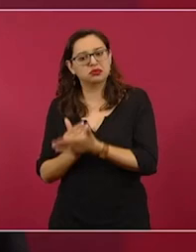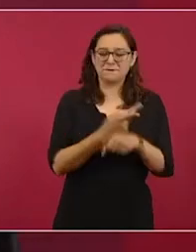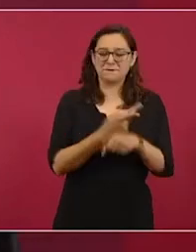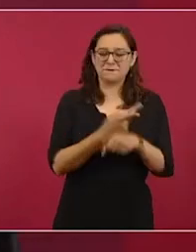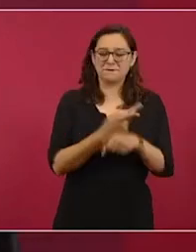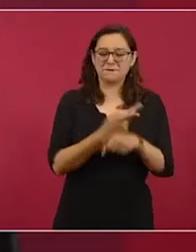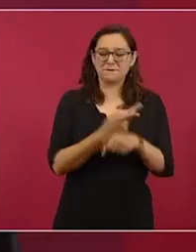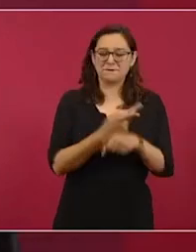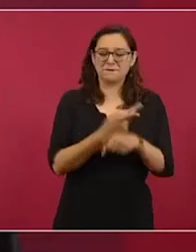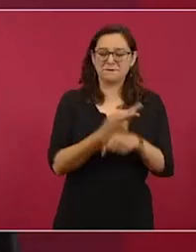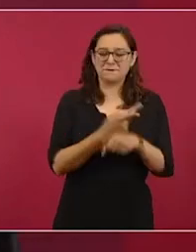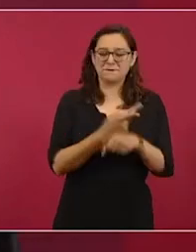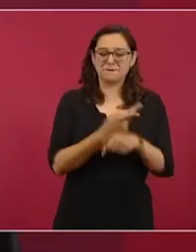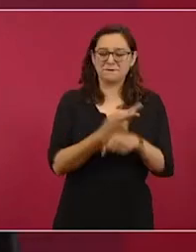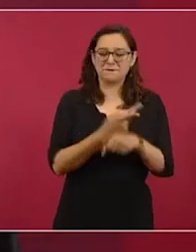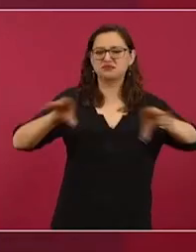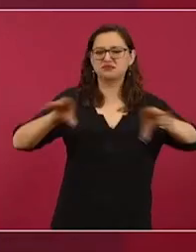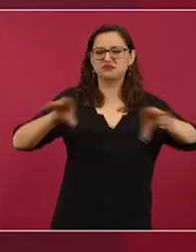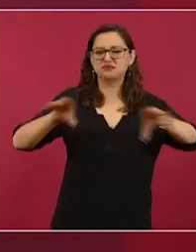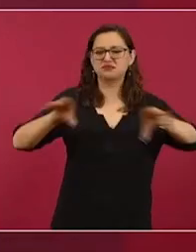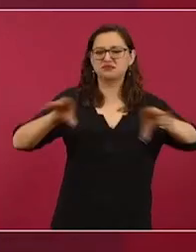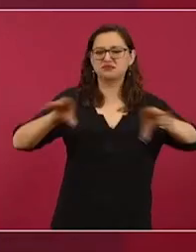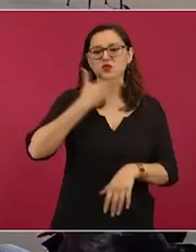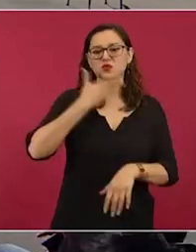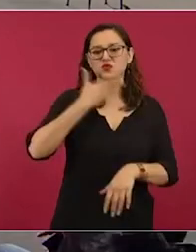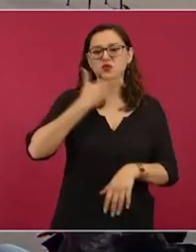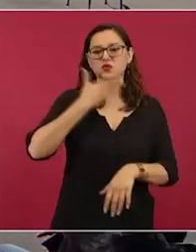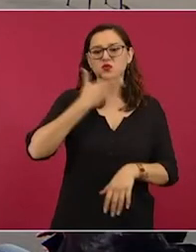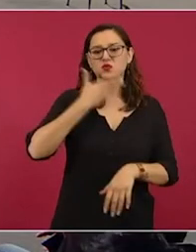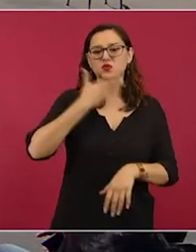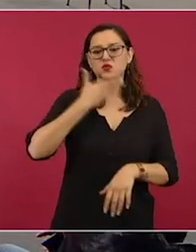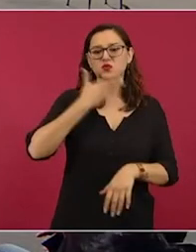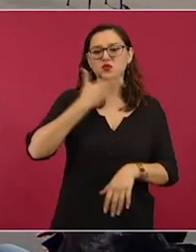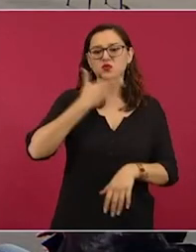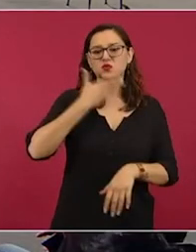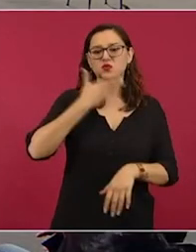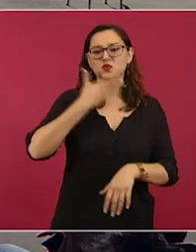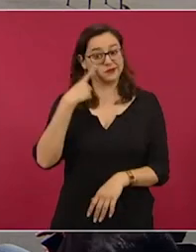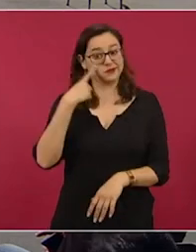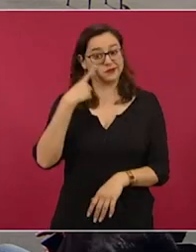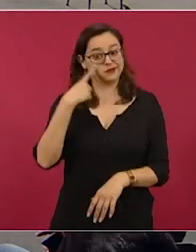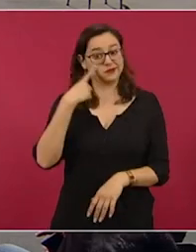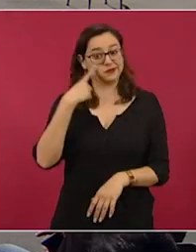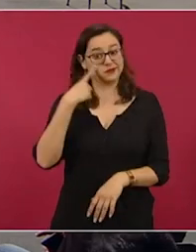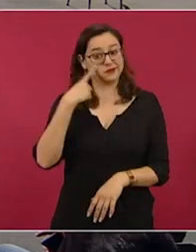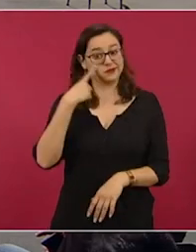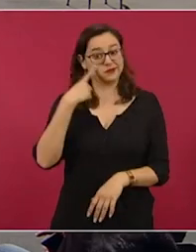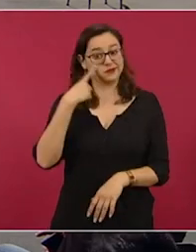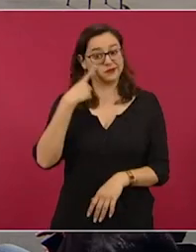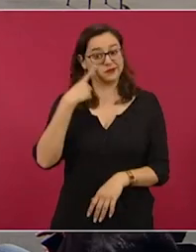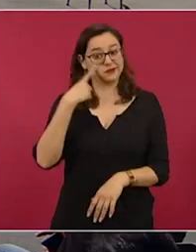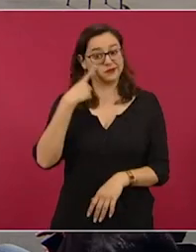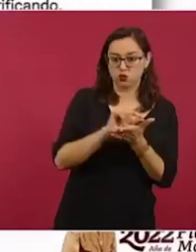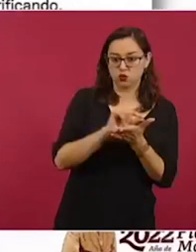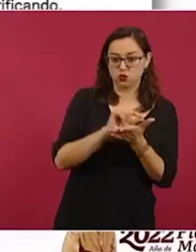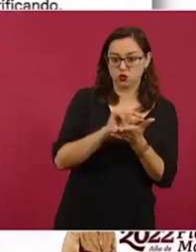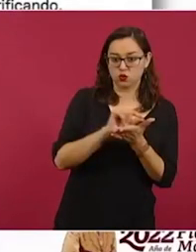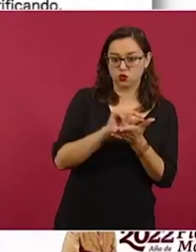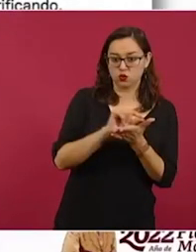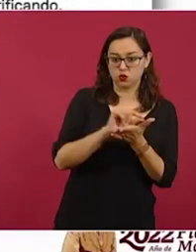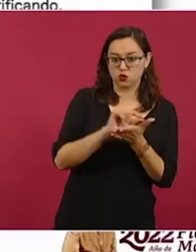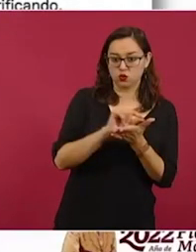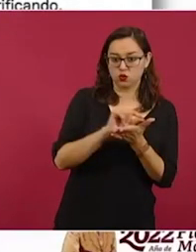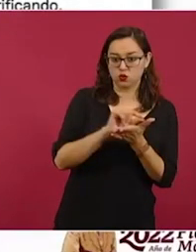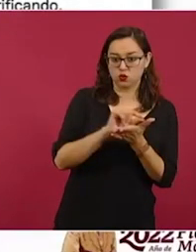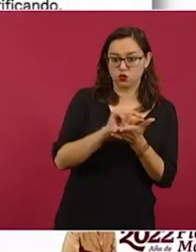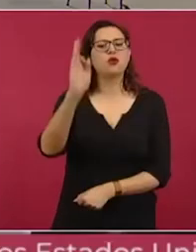más noticias falsas vamos a mostrarles algo aquí vemos un tuit el que está